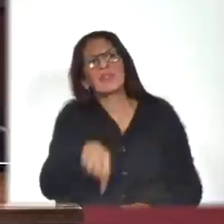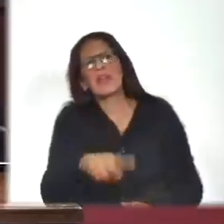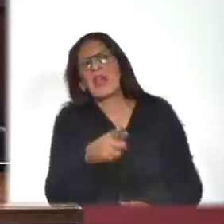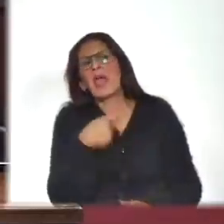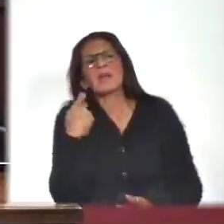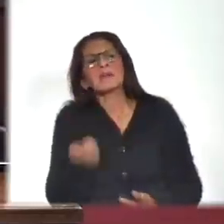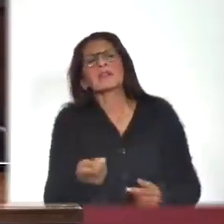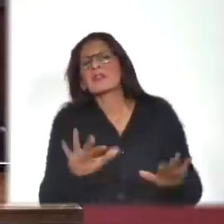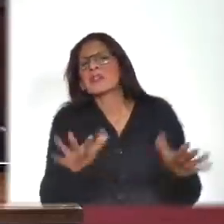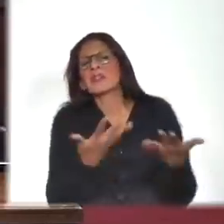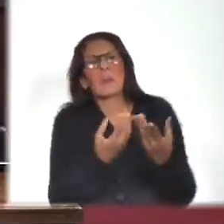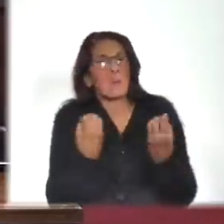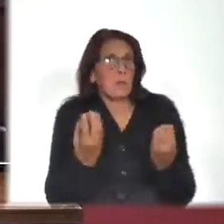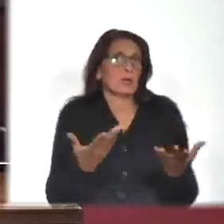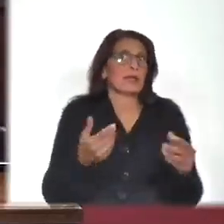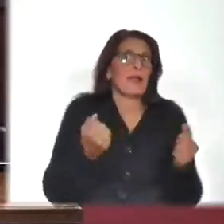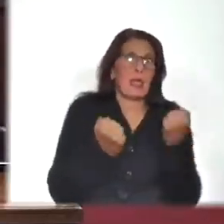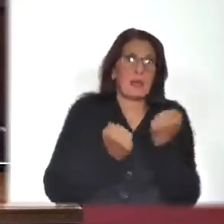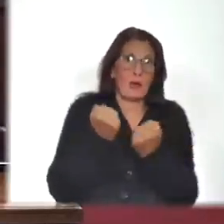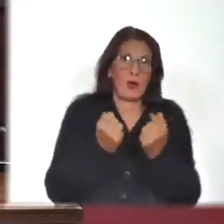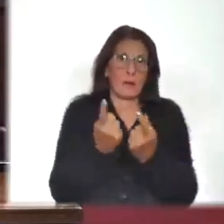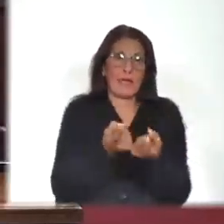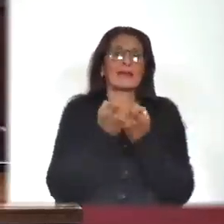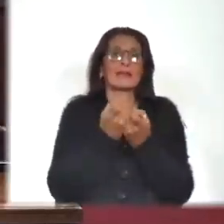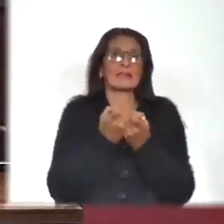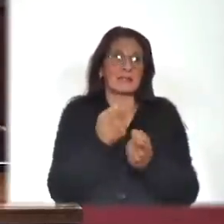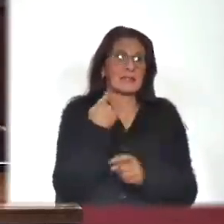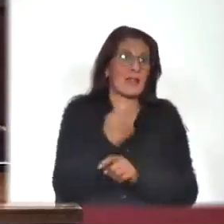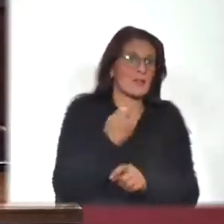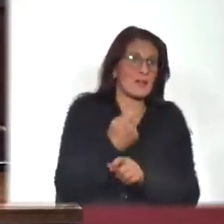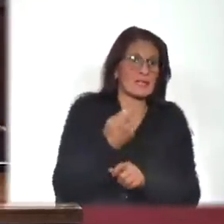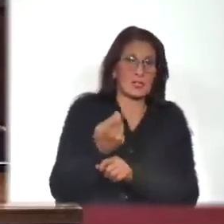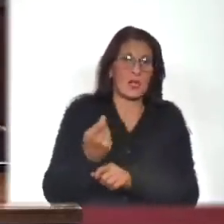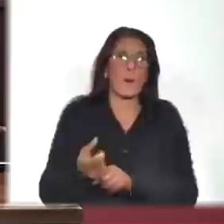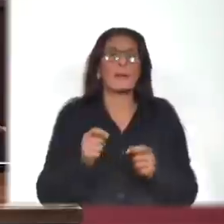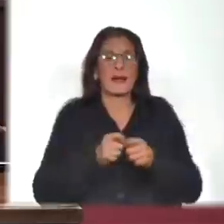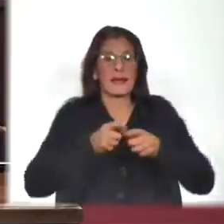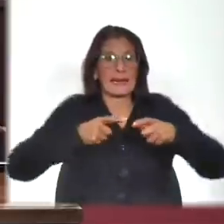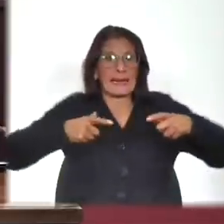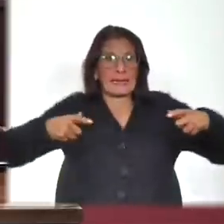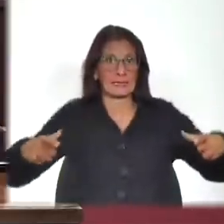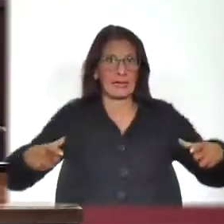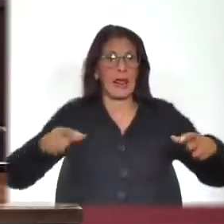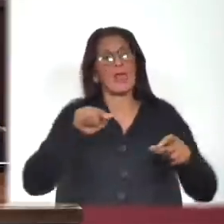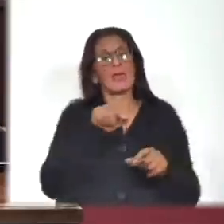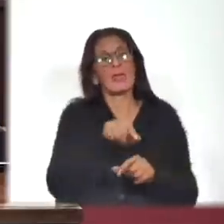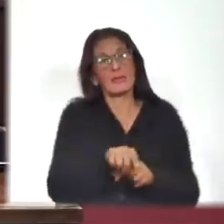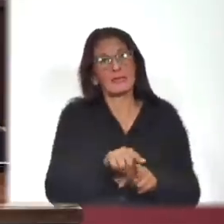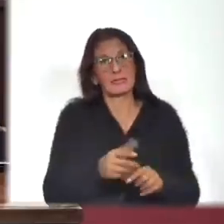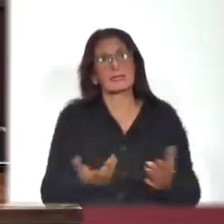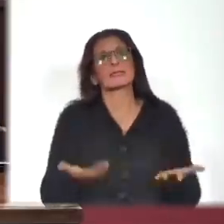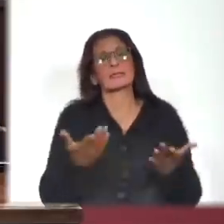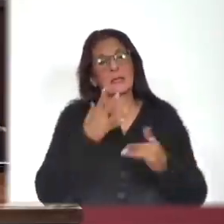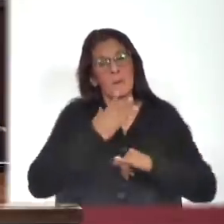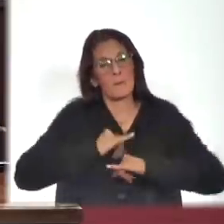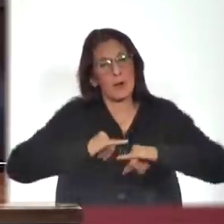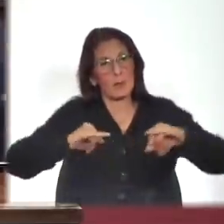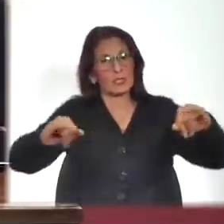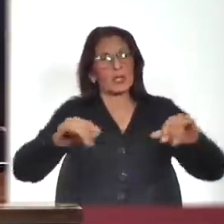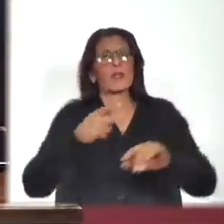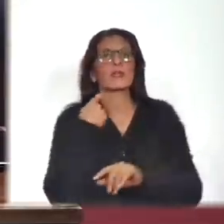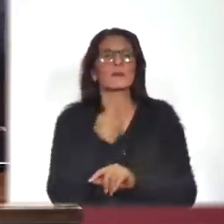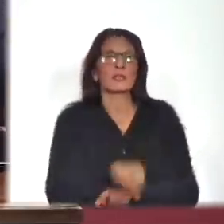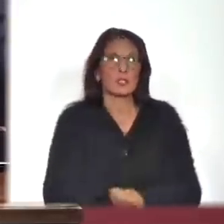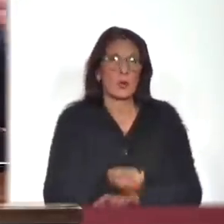Viene a invertir porque la economía, todas las economías necesitan inversión para que haya crecimiento. Y eso es lo que procura el régimen de promoción de inversiones